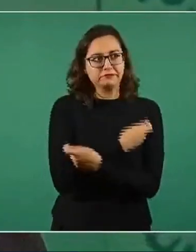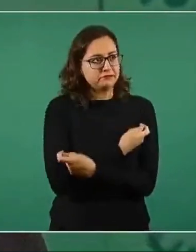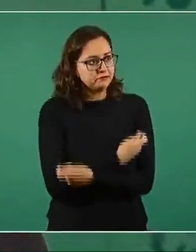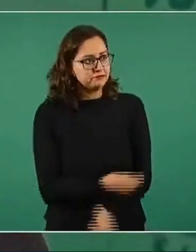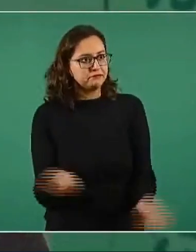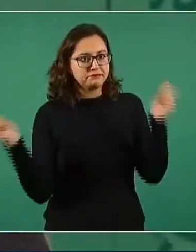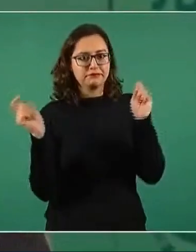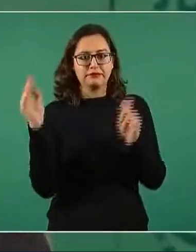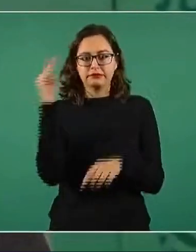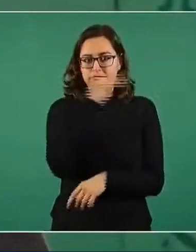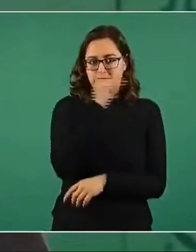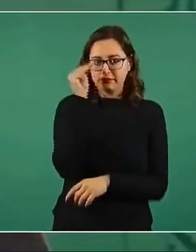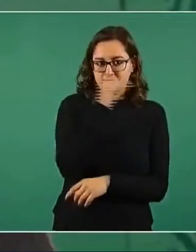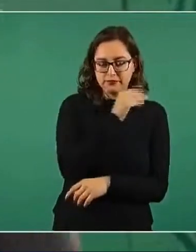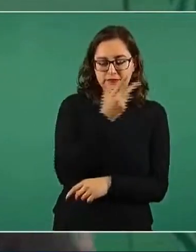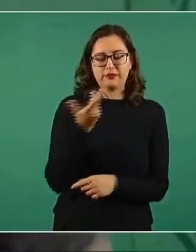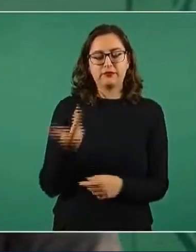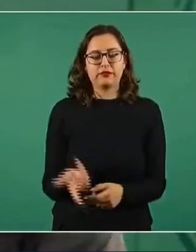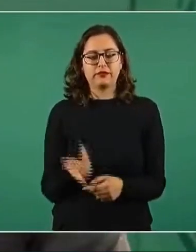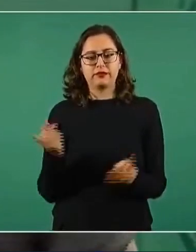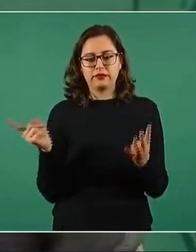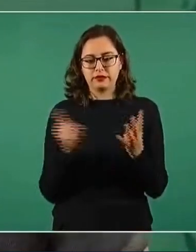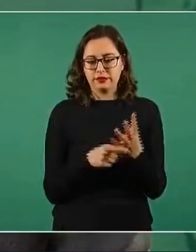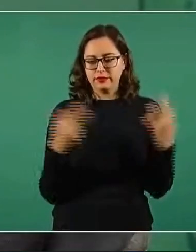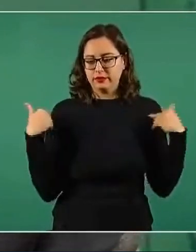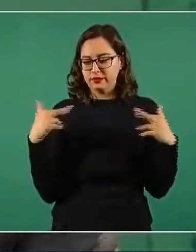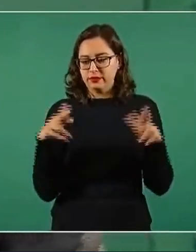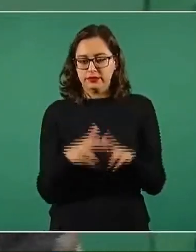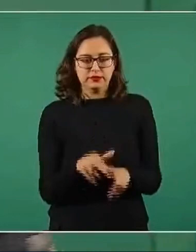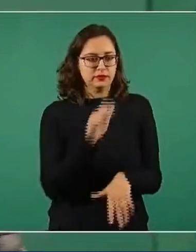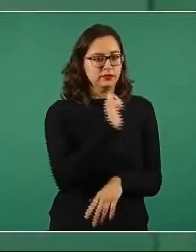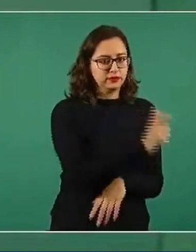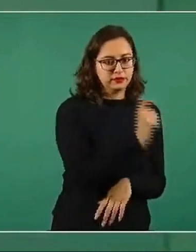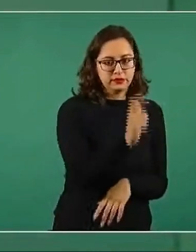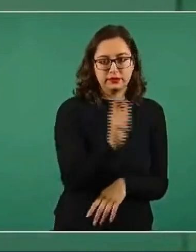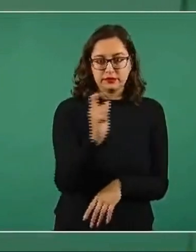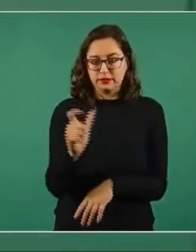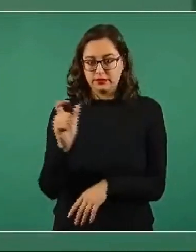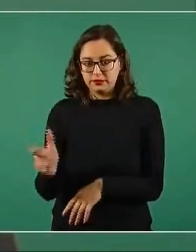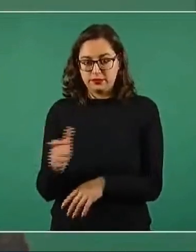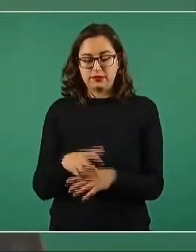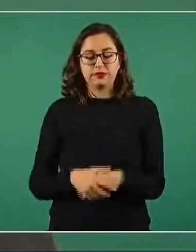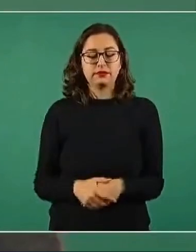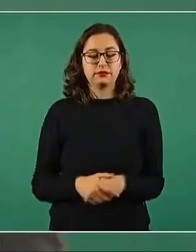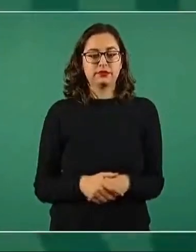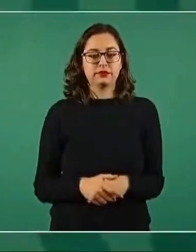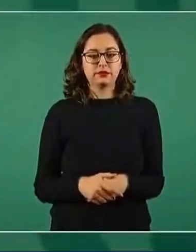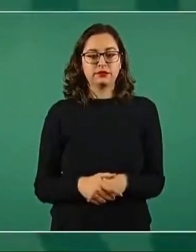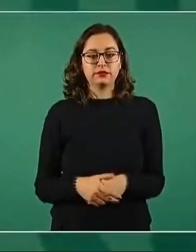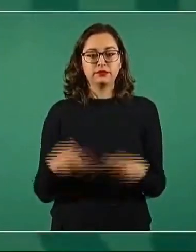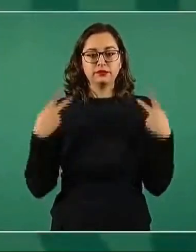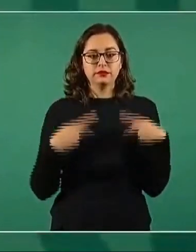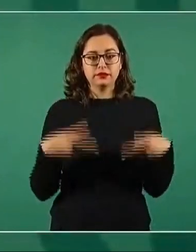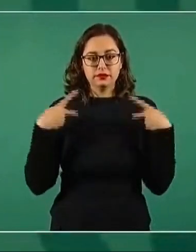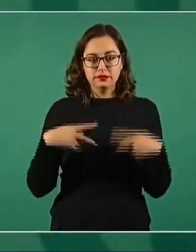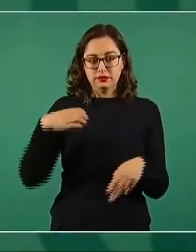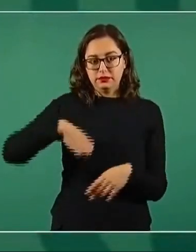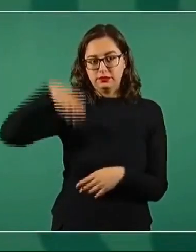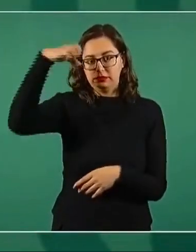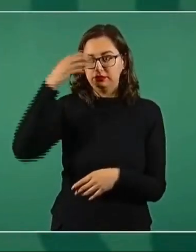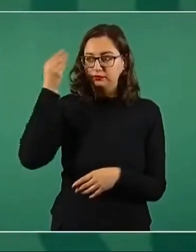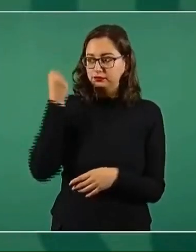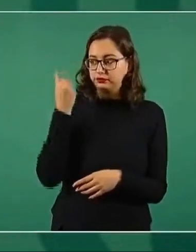para pagar a los maestros, para las pensiones adultos mayores,